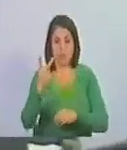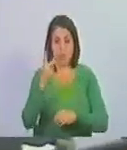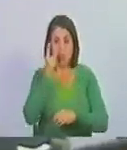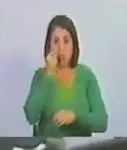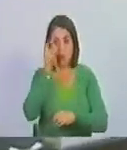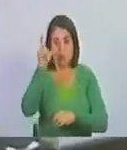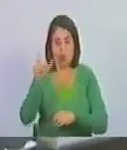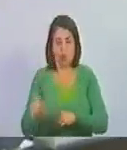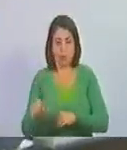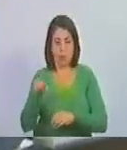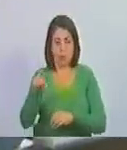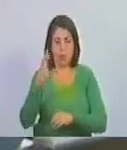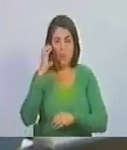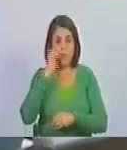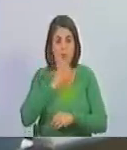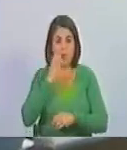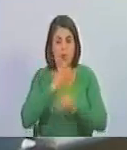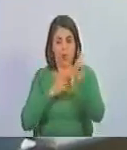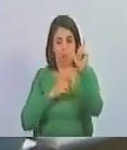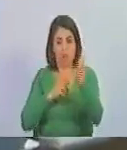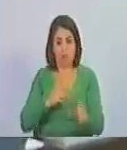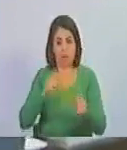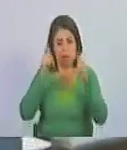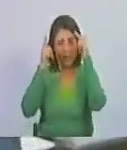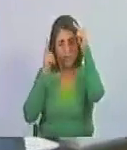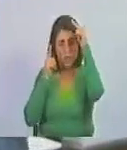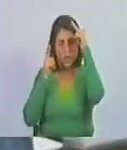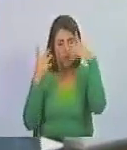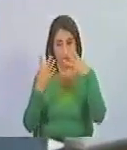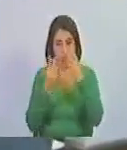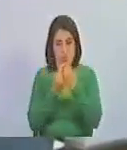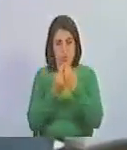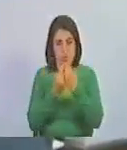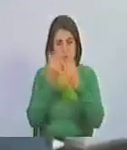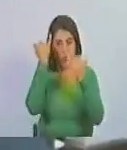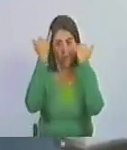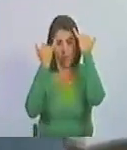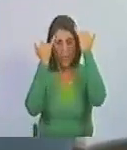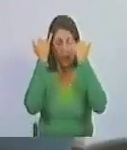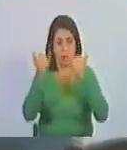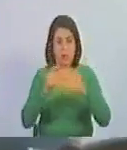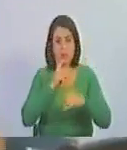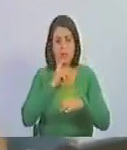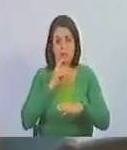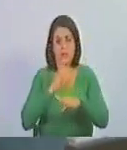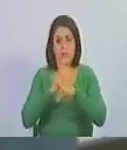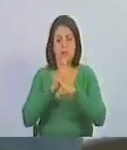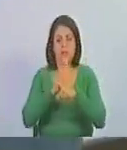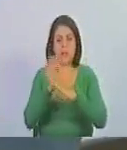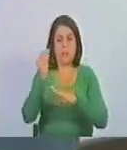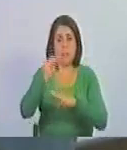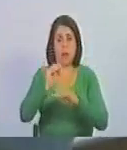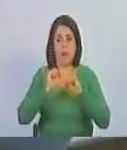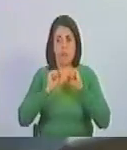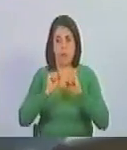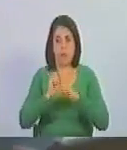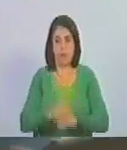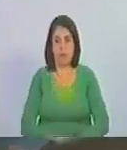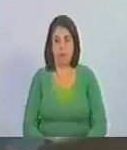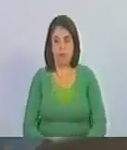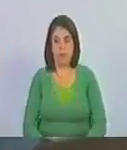maravillosos como los fueron Fidel Castro y Hugo Rafael Chávez Fría, en el medio de las dificultades mediáticas más tremendas.